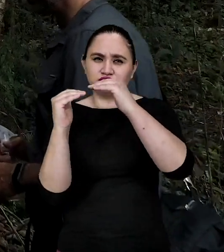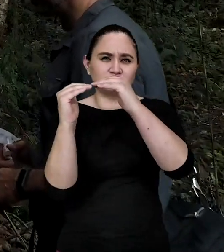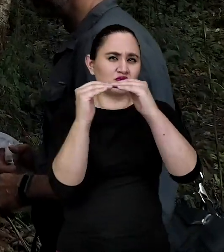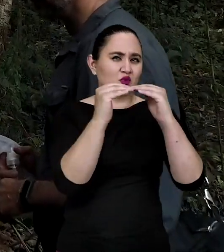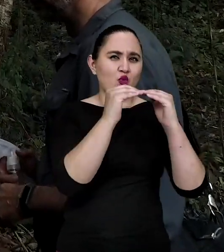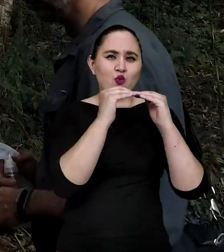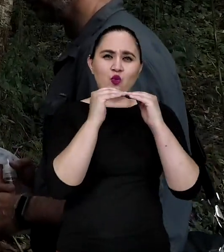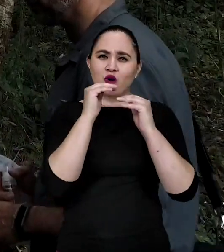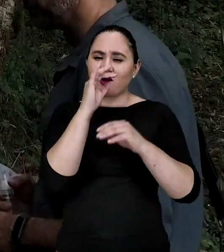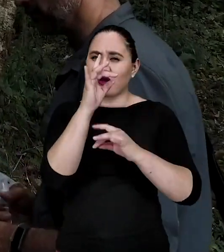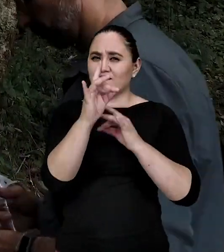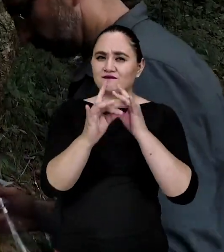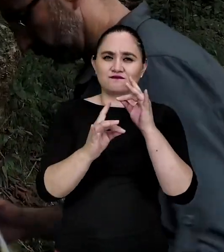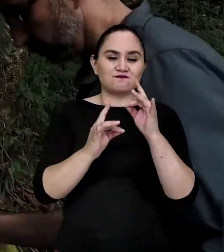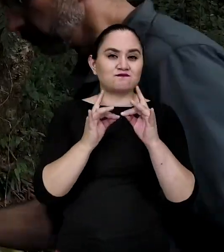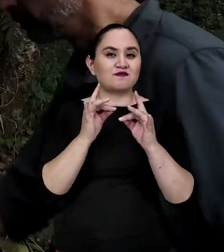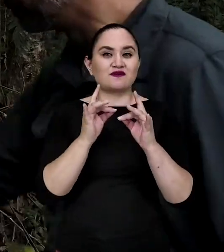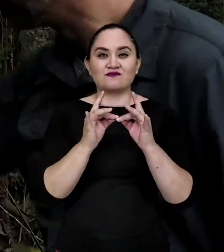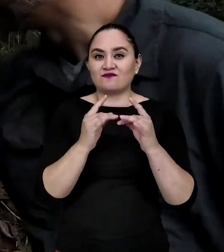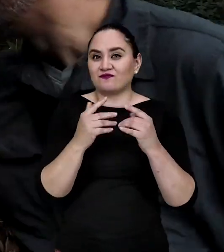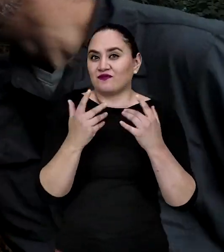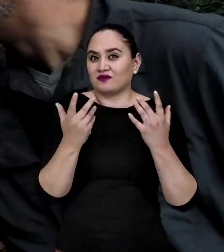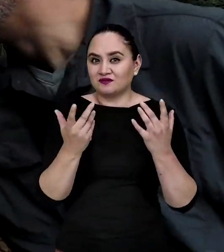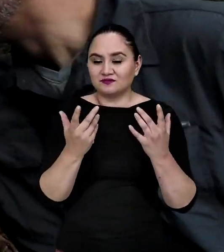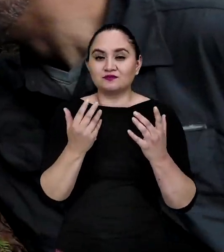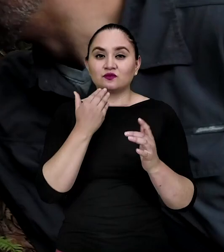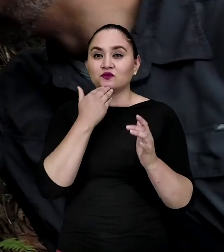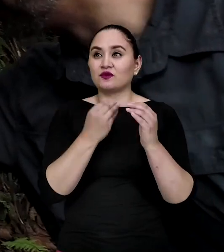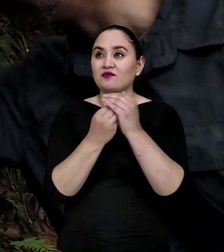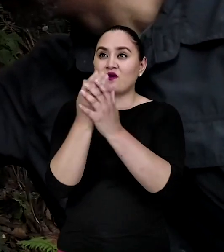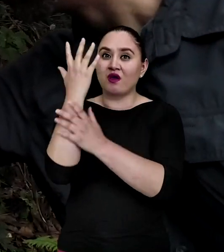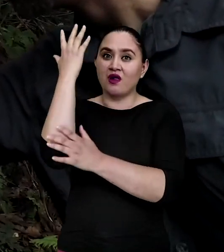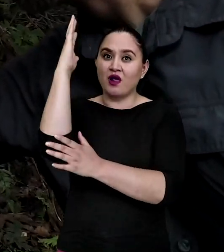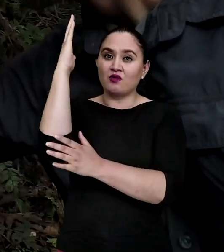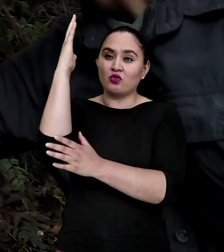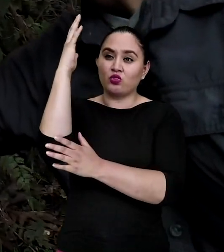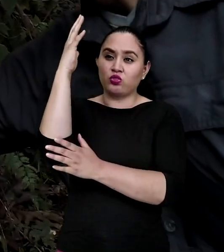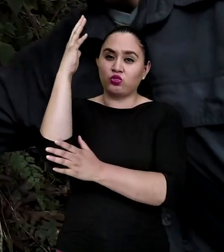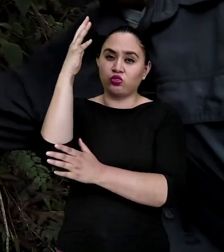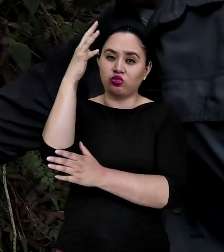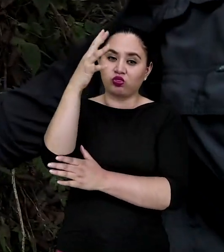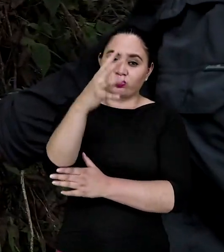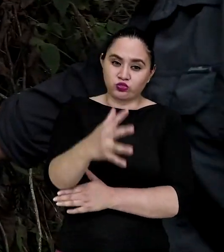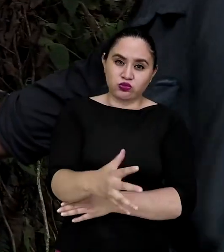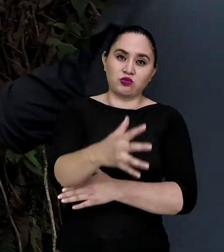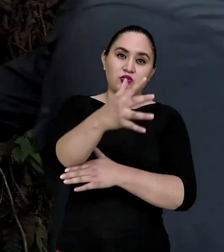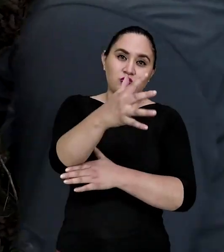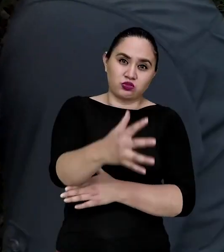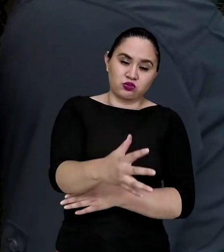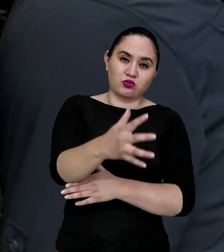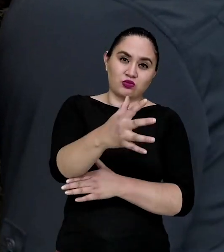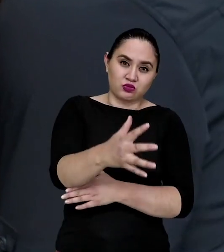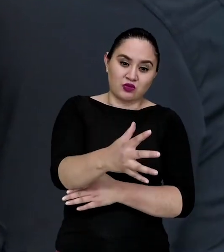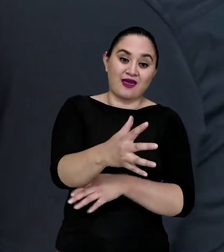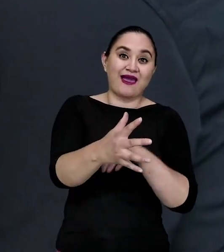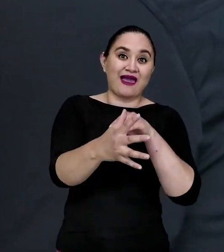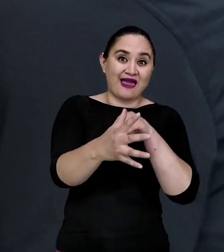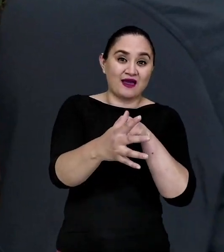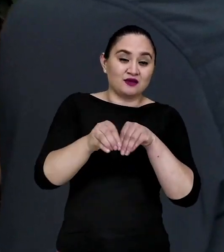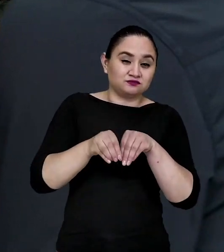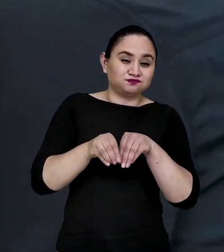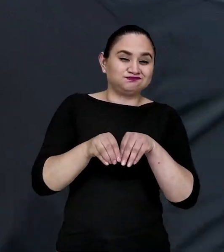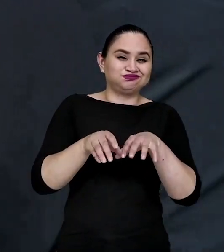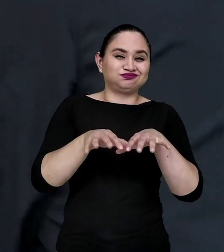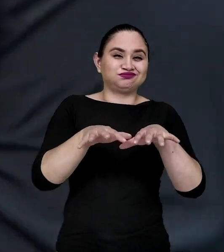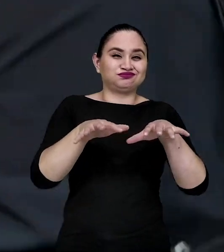inclusive el caos tiene su balance. Cuando un árbol se cae y genera todo